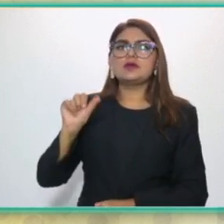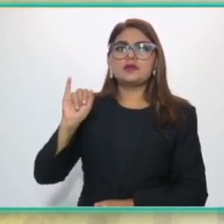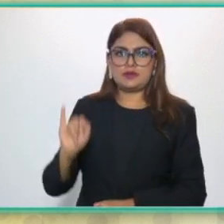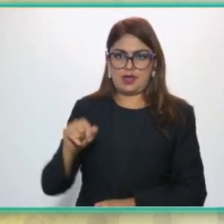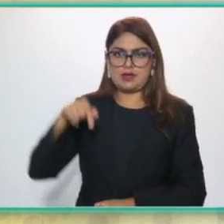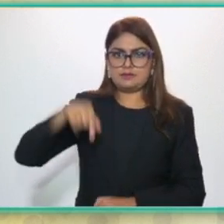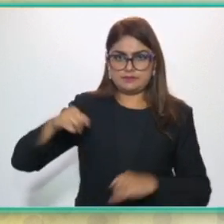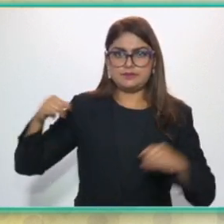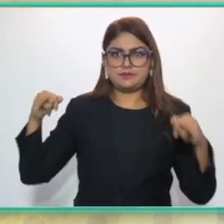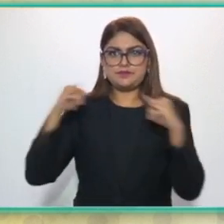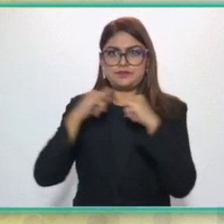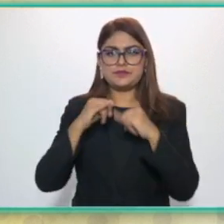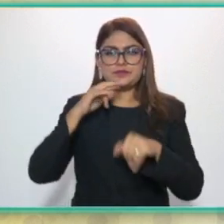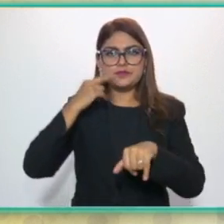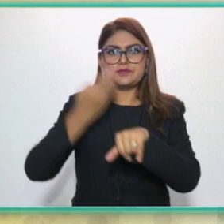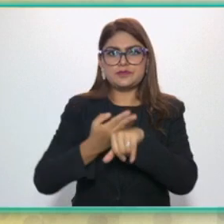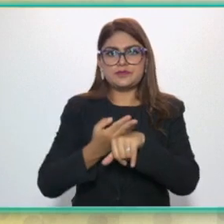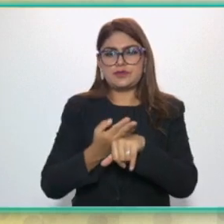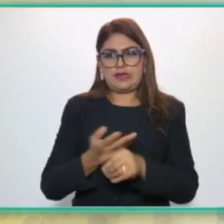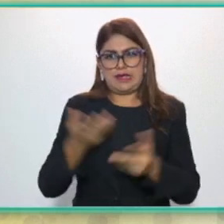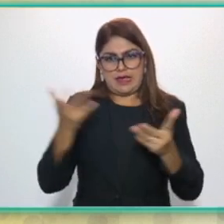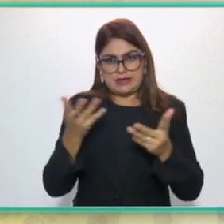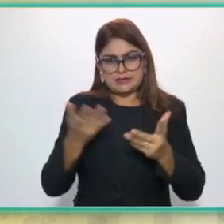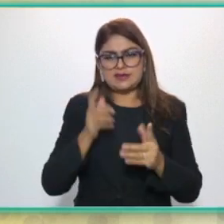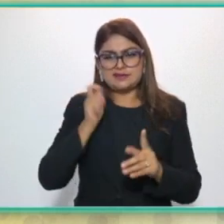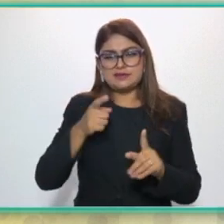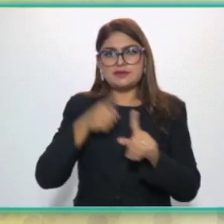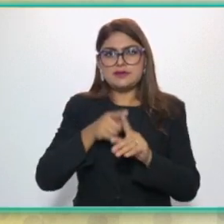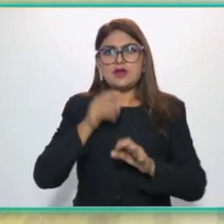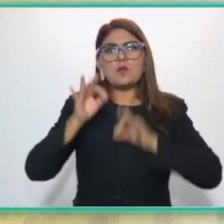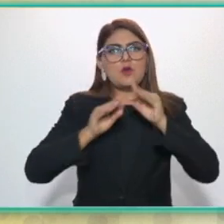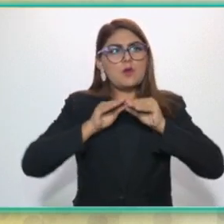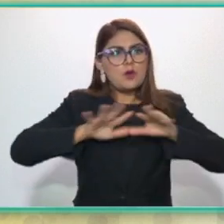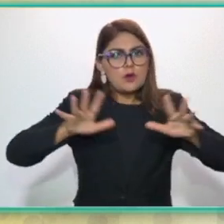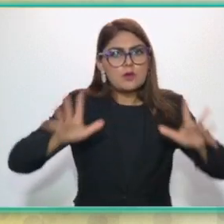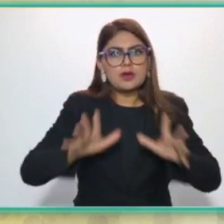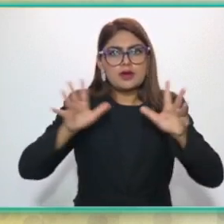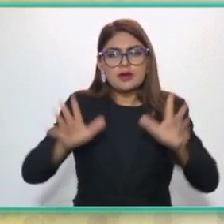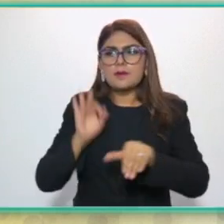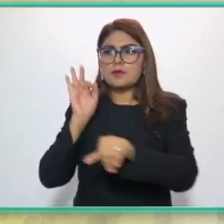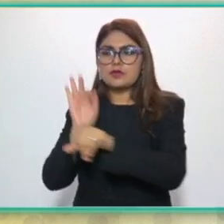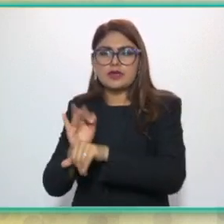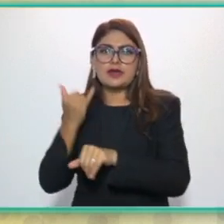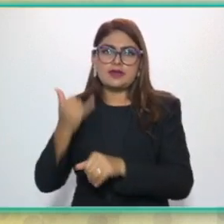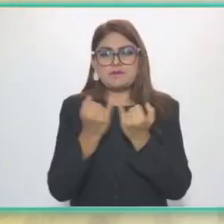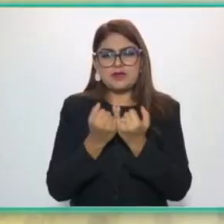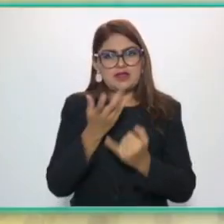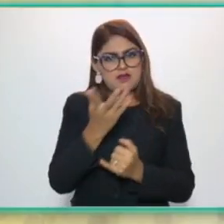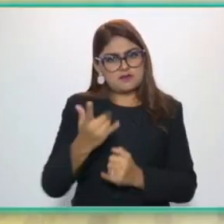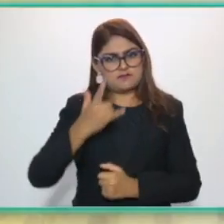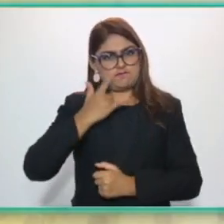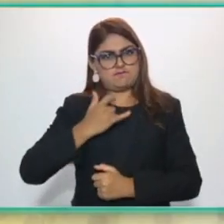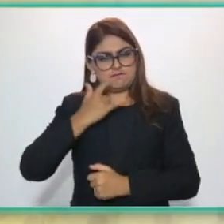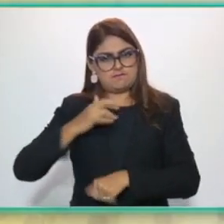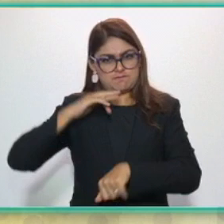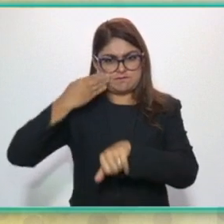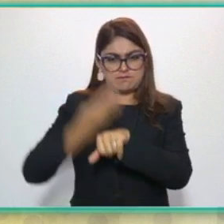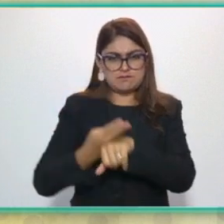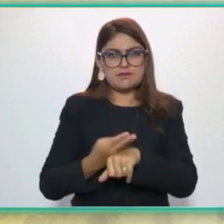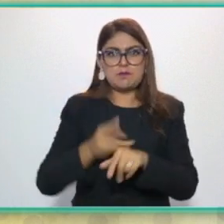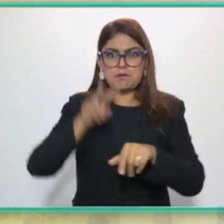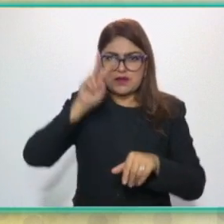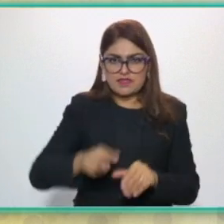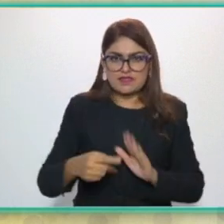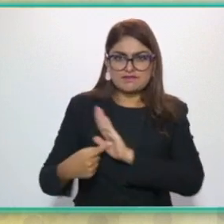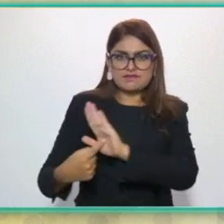Protección de Datos Personales es clave para promover, proteger y garantizar este derecho. Como saben, las instituciones